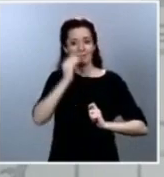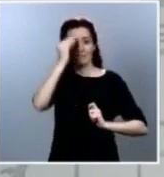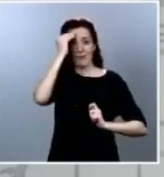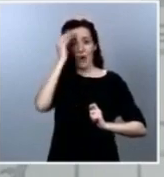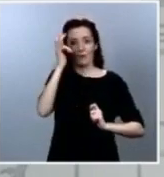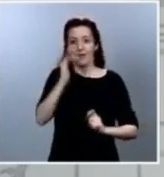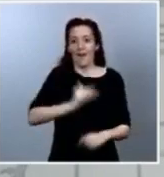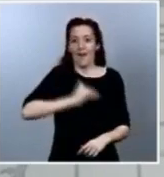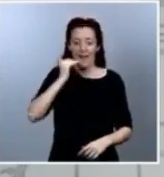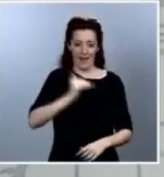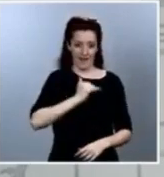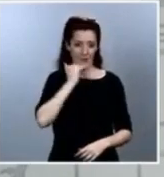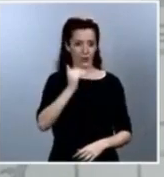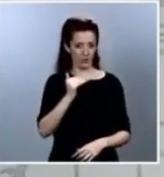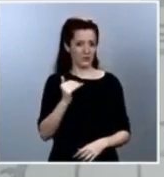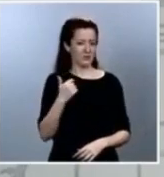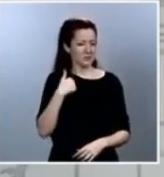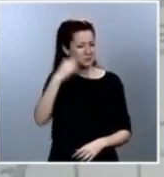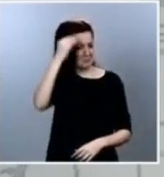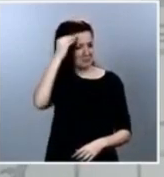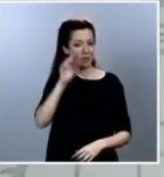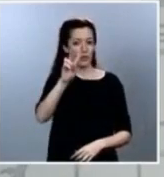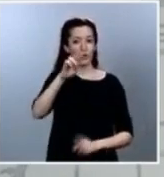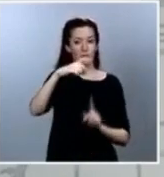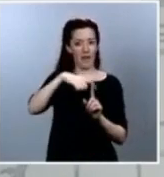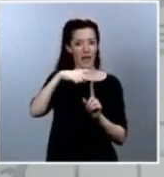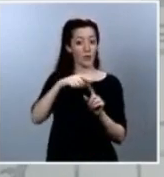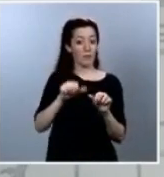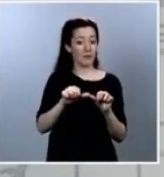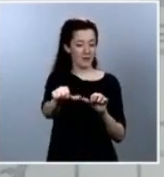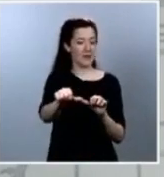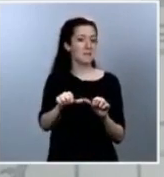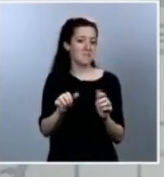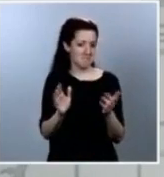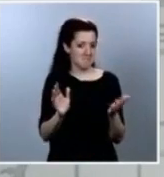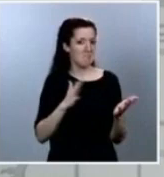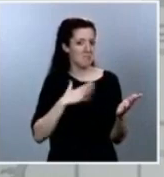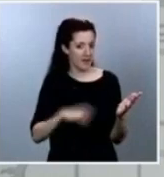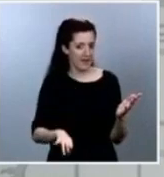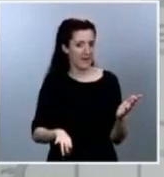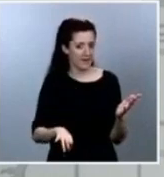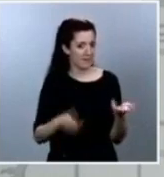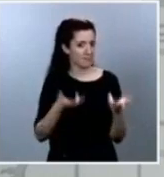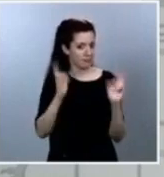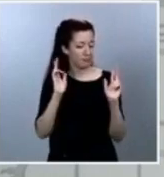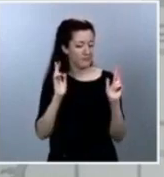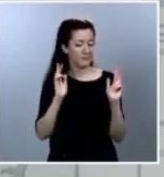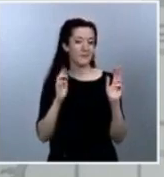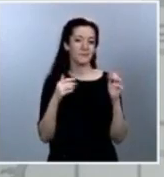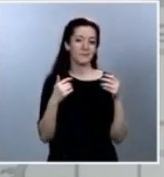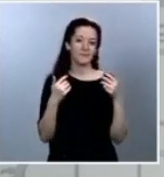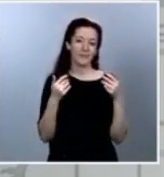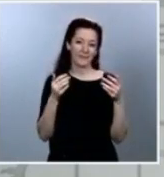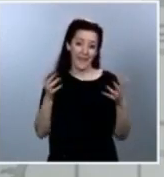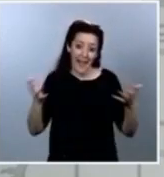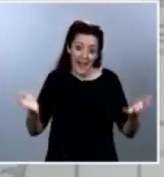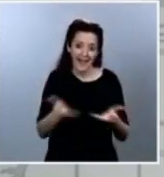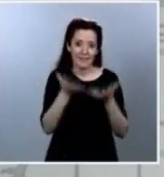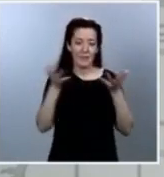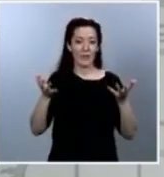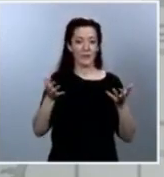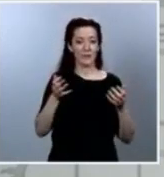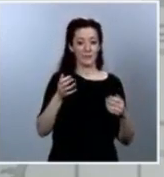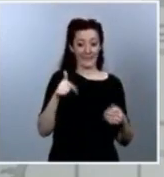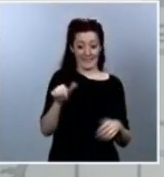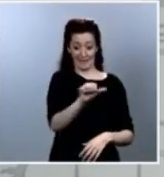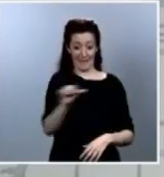va a ser posible hacerlo a partir del 2 de mayo y en ese sentido animo a que efectivamente todos los ciudadanos en esta semana que empezamos pues lógicamente cumplamos con